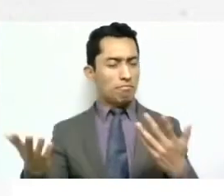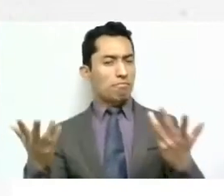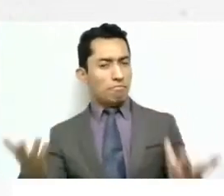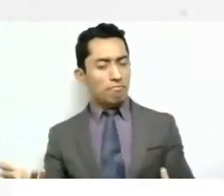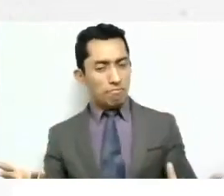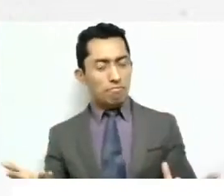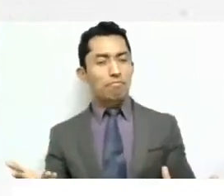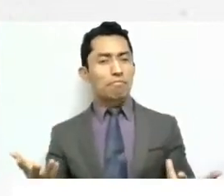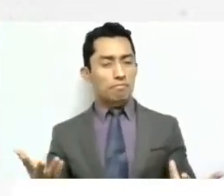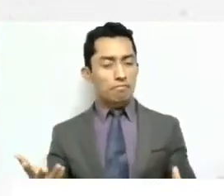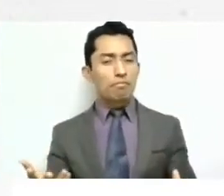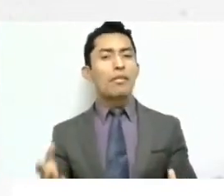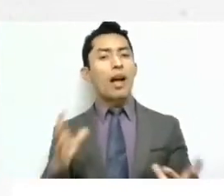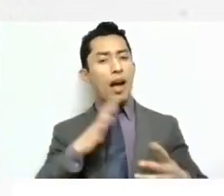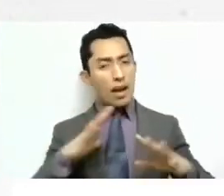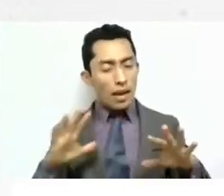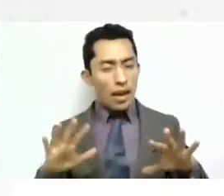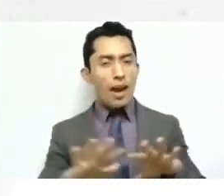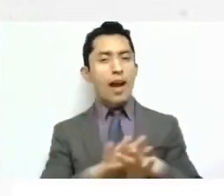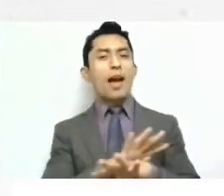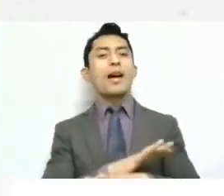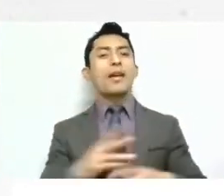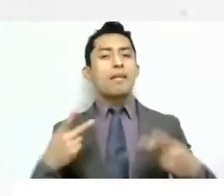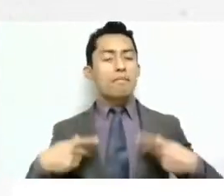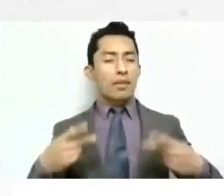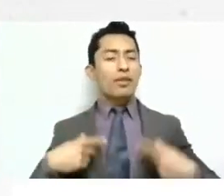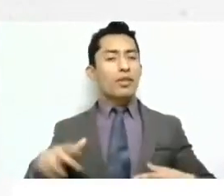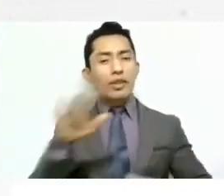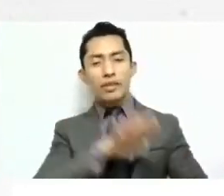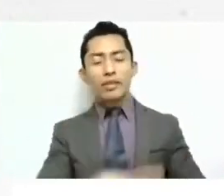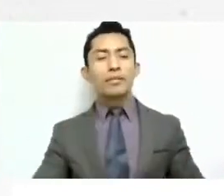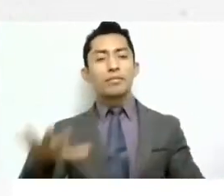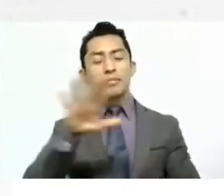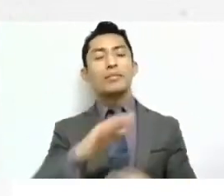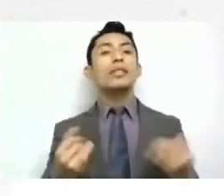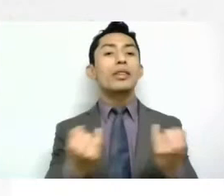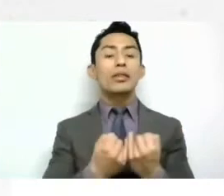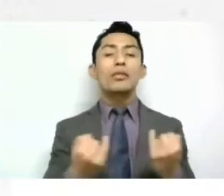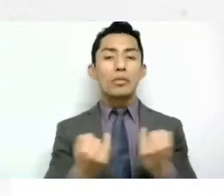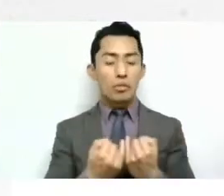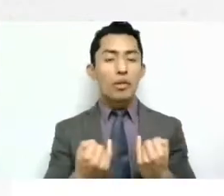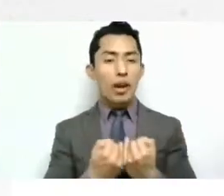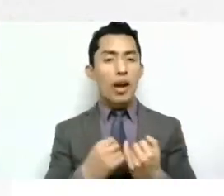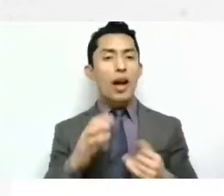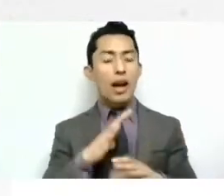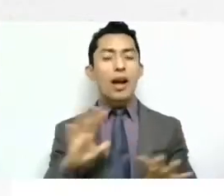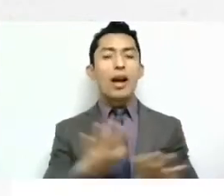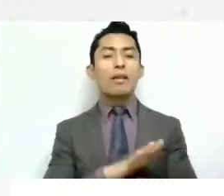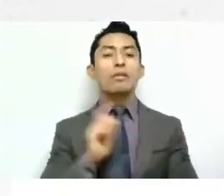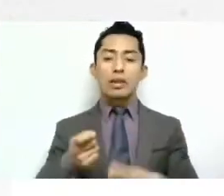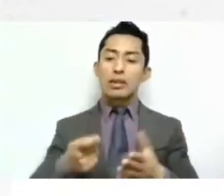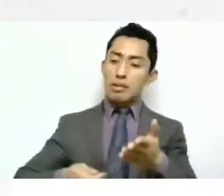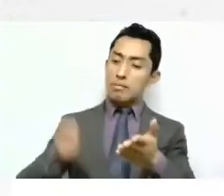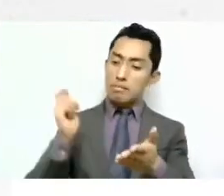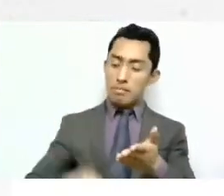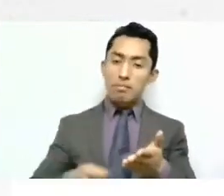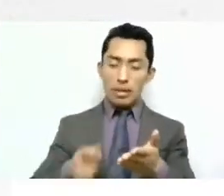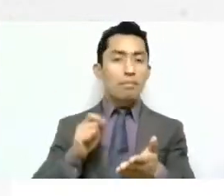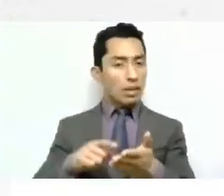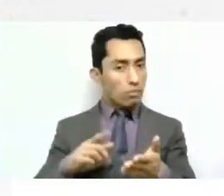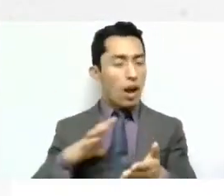como ha ido evolucionando la sociedad, también vamos, va evolucionando tanto los criterios como,